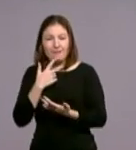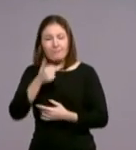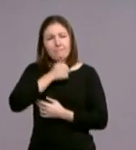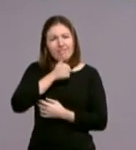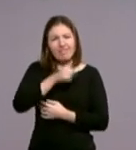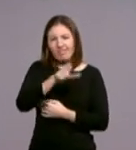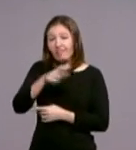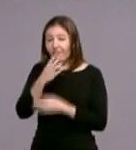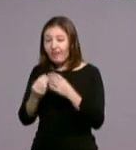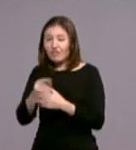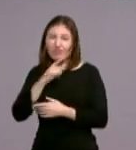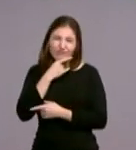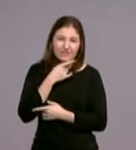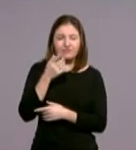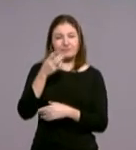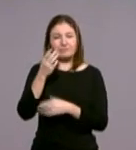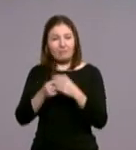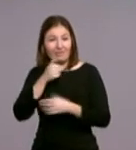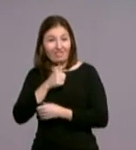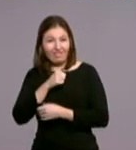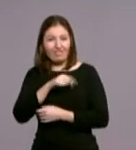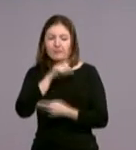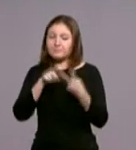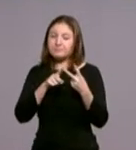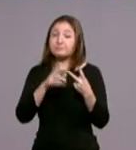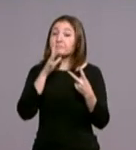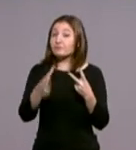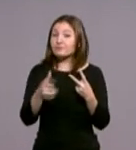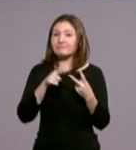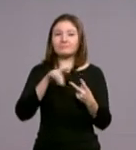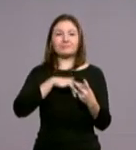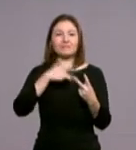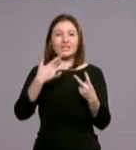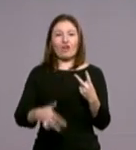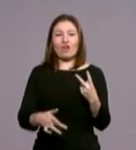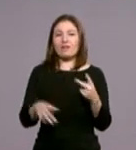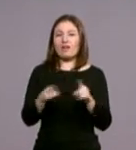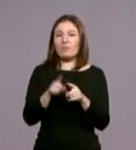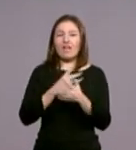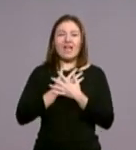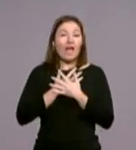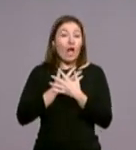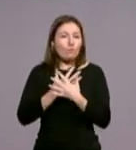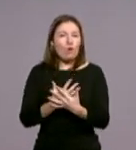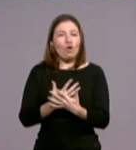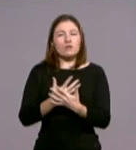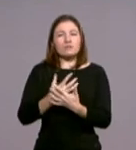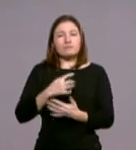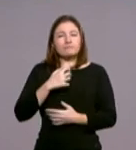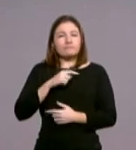Es la escuela de la misericordia. Y la segunda razón, para algo precioso, porque la misericordia es ese amor que tiene entrañas